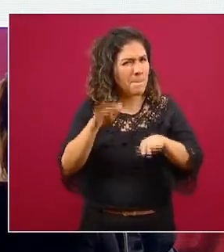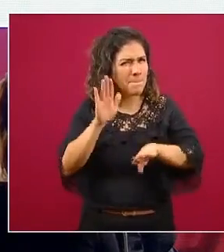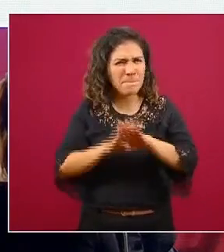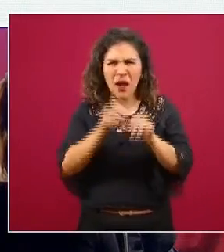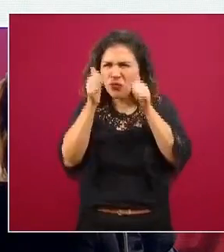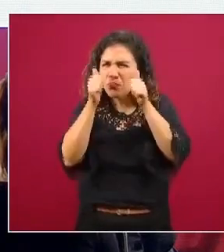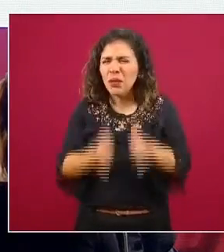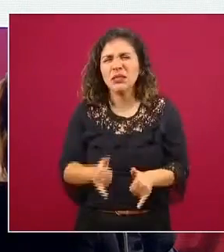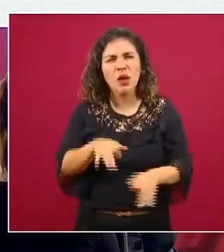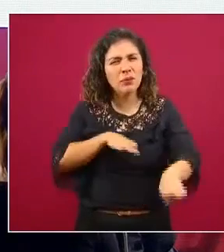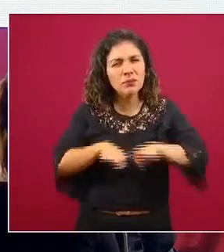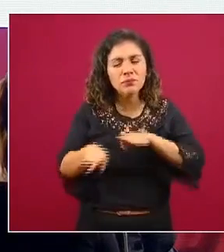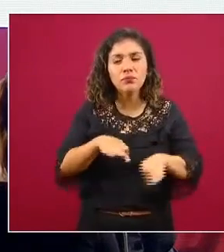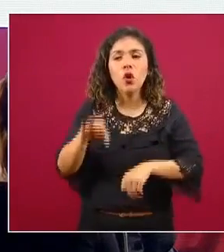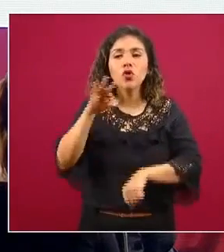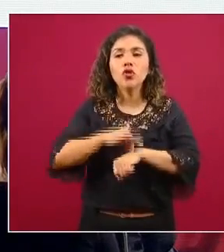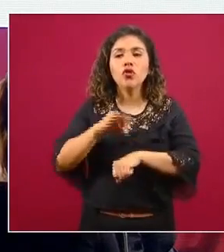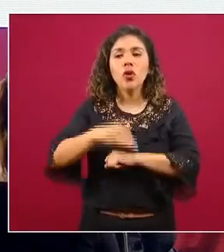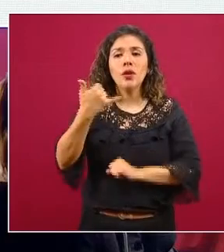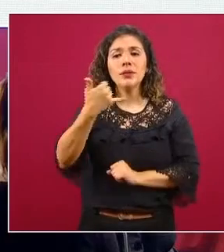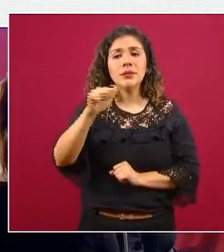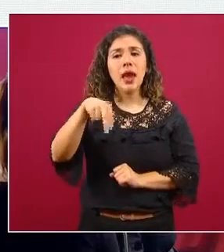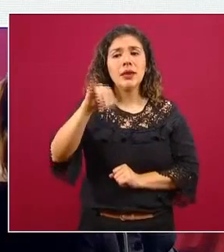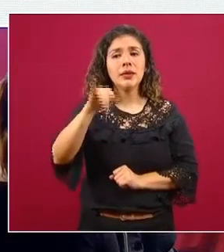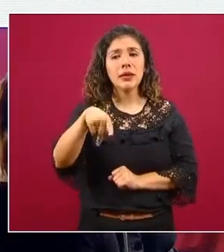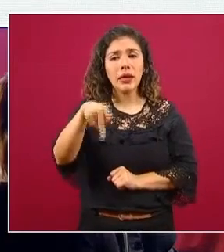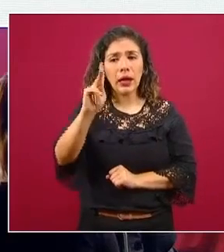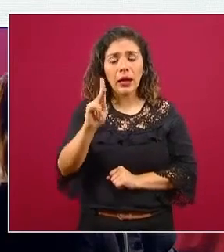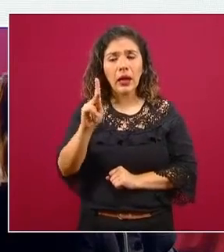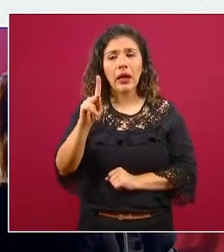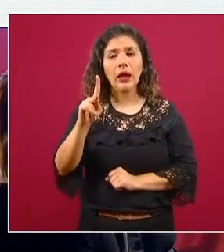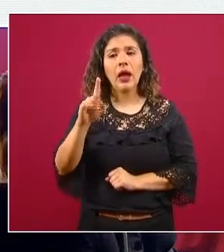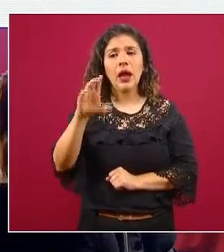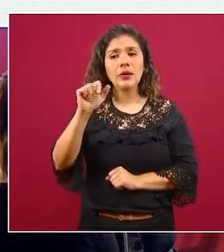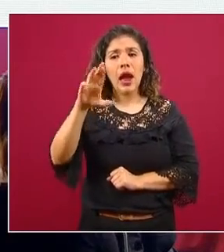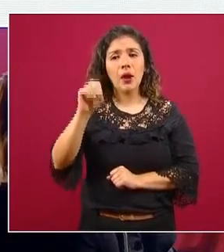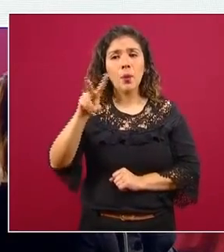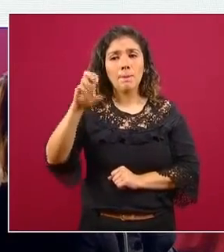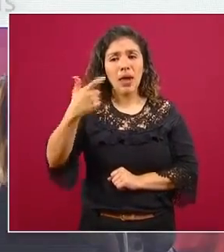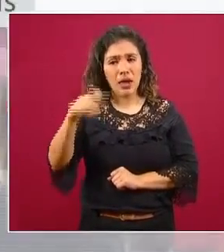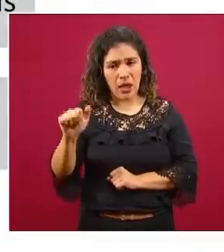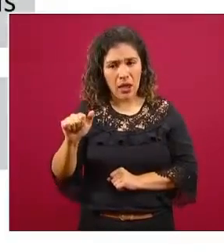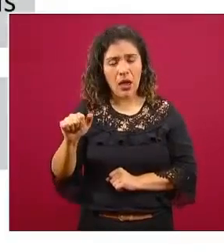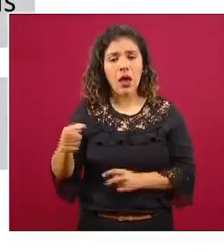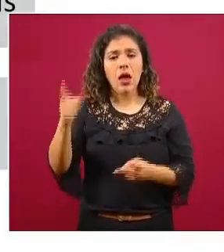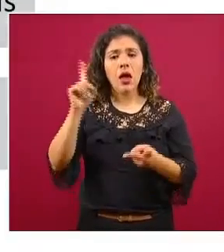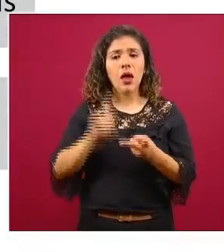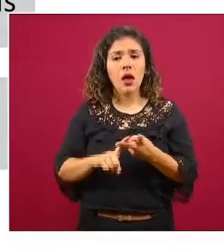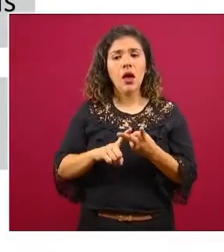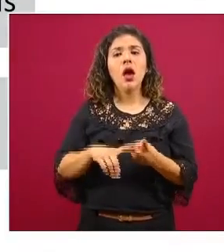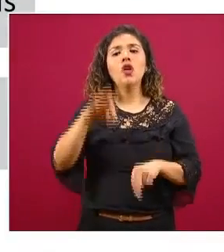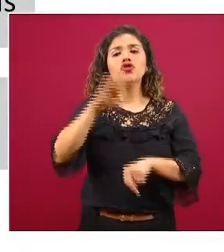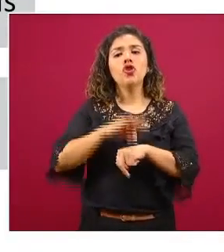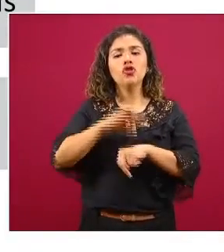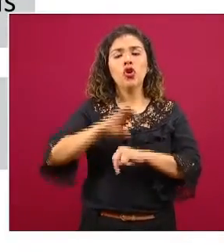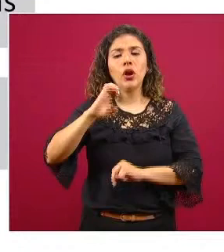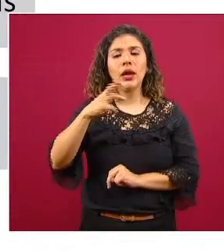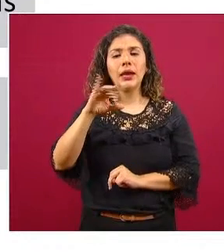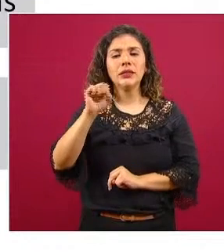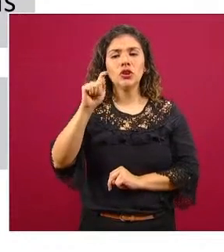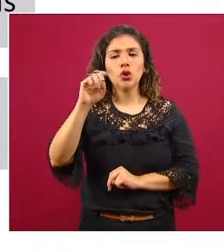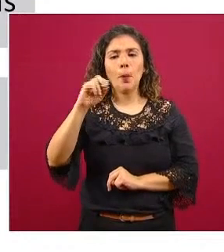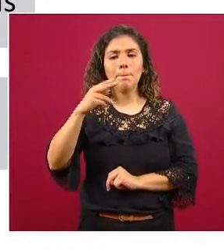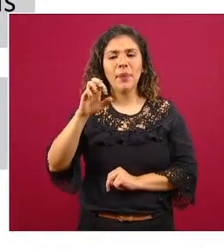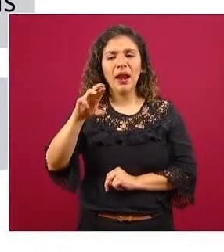Janink Caro Vega que trabaja en el Instituto de Nutrición en el Departamento de Infectología y ya se mencionó al maestro